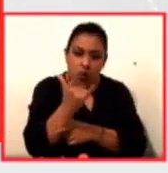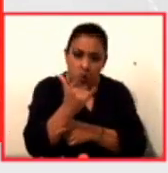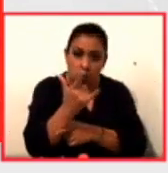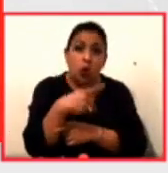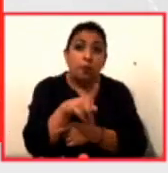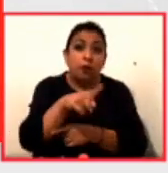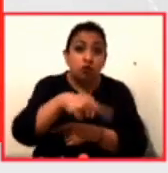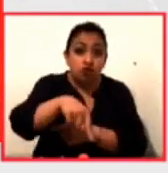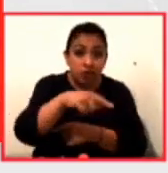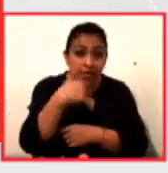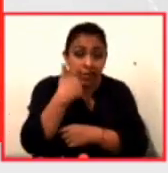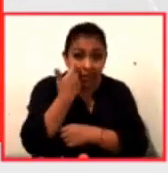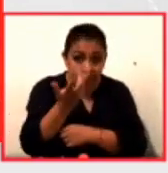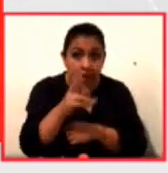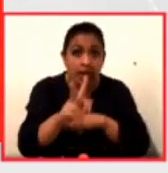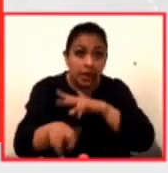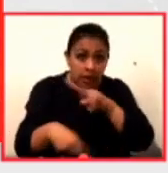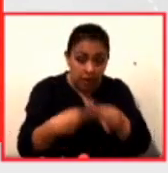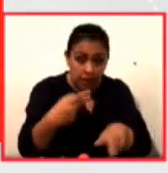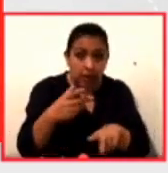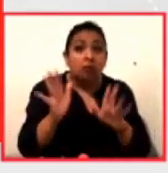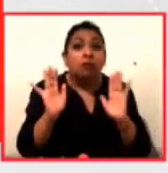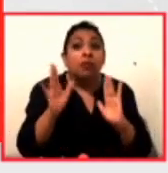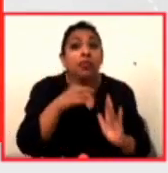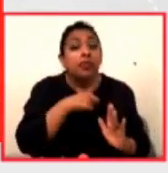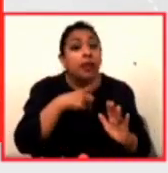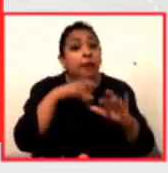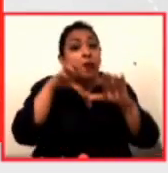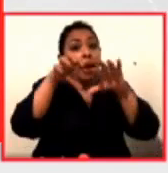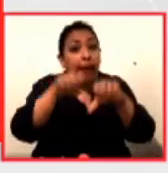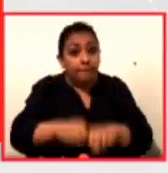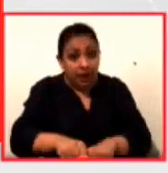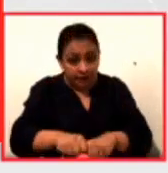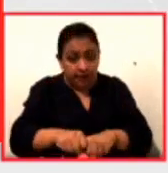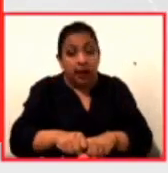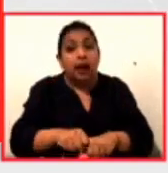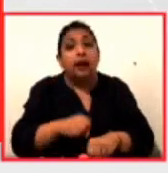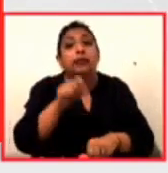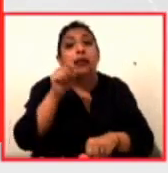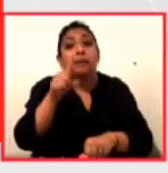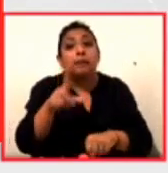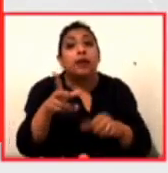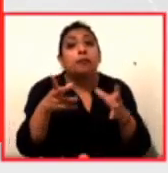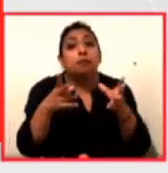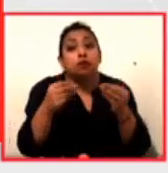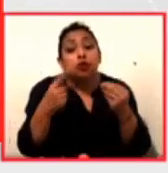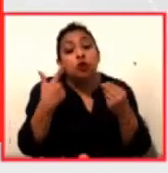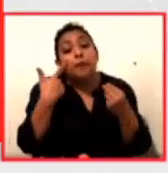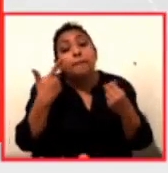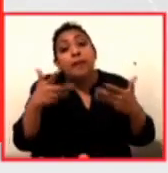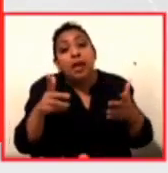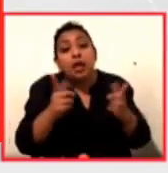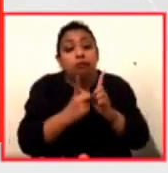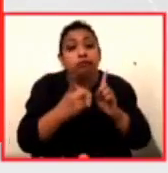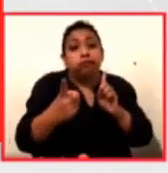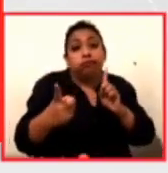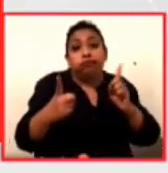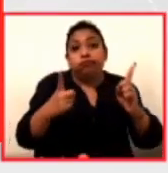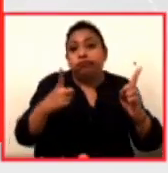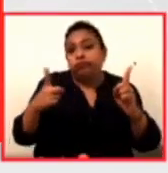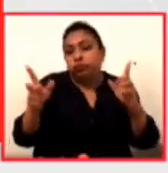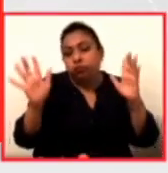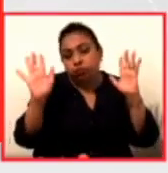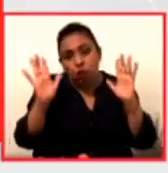si ustedes se animan o andan por allá hay que hacer reservaciones hay que tener muchas medidas de distanciamiento en fin